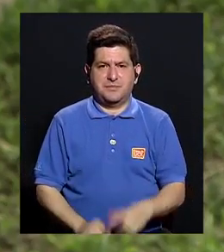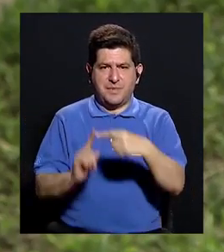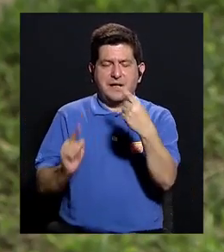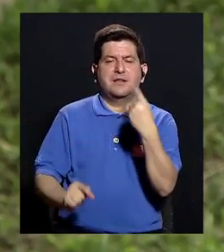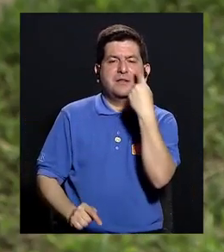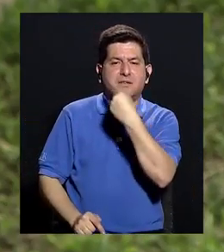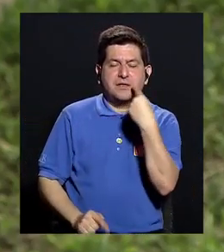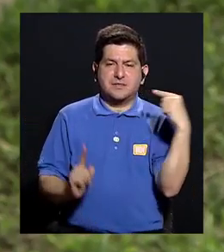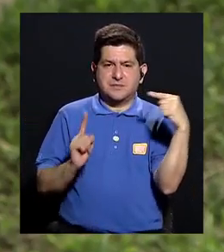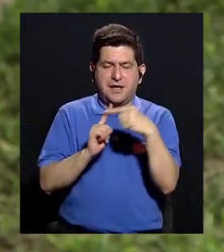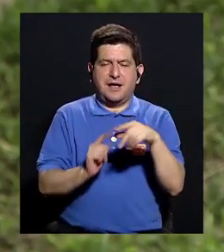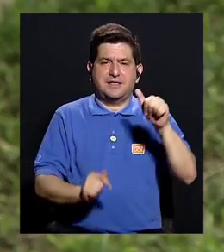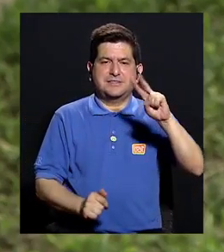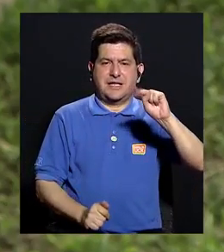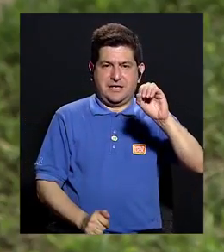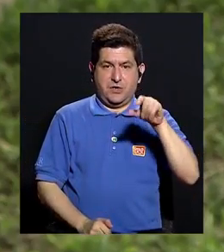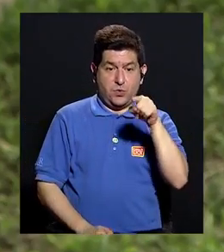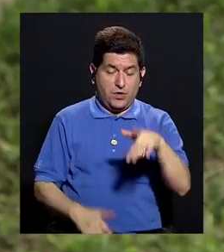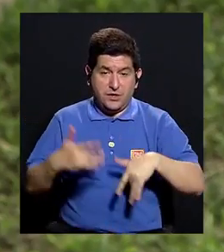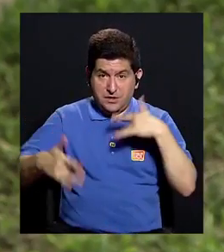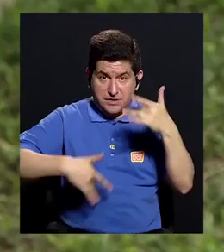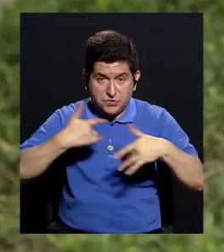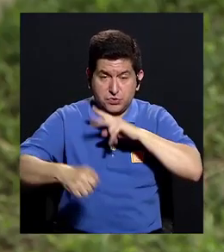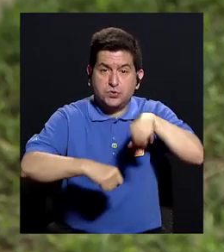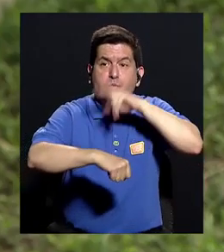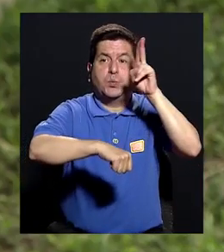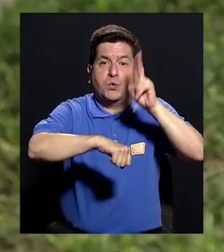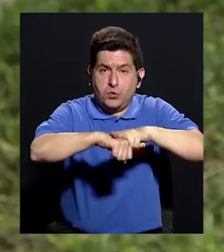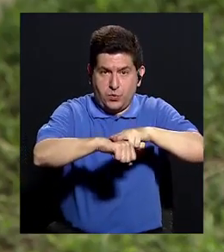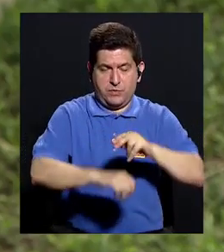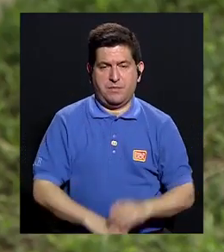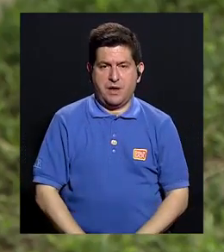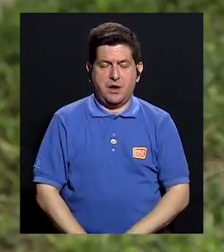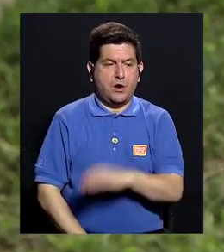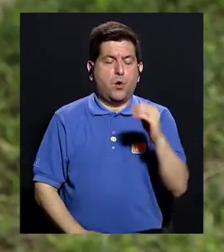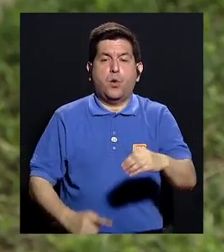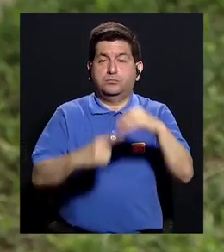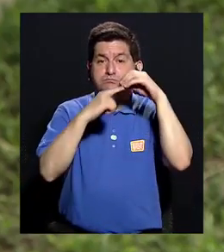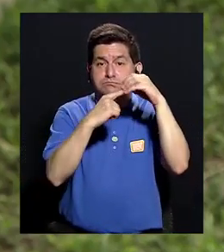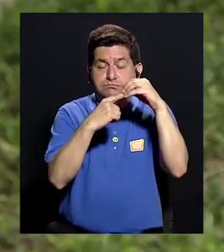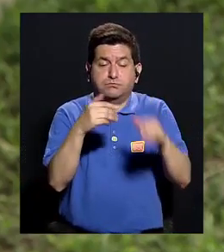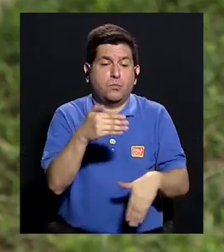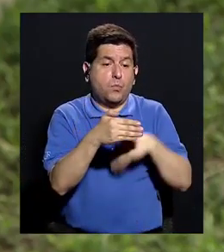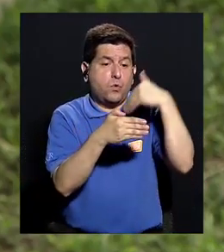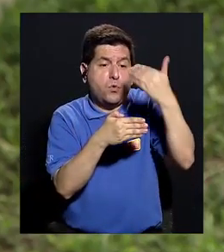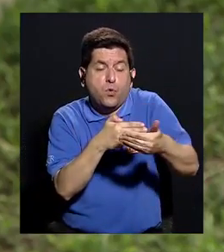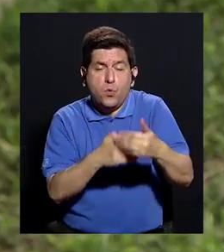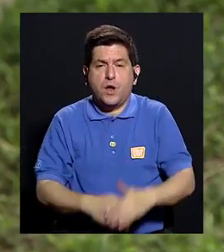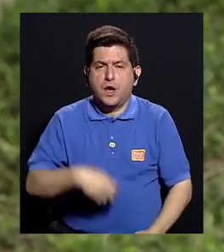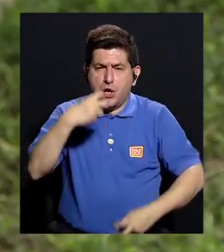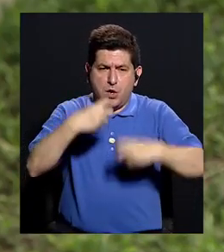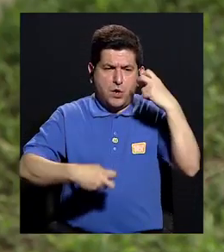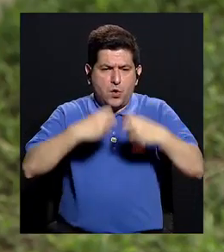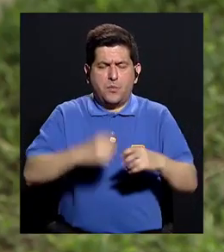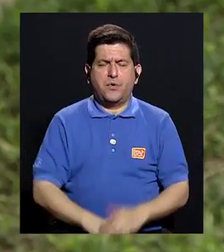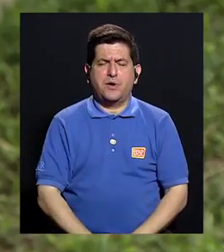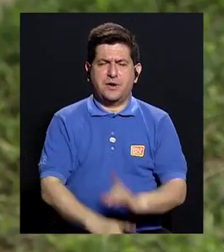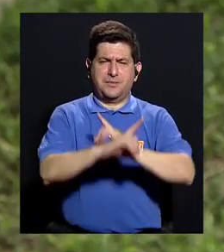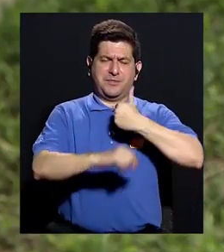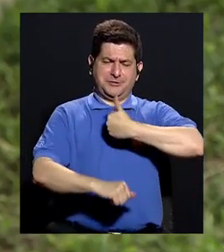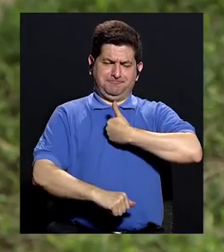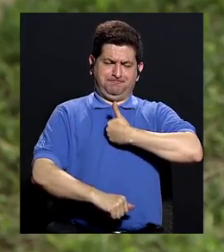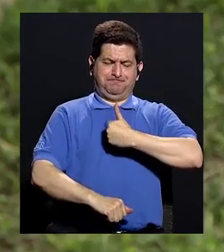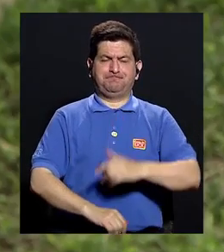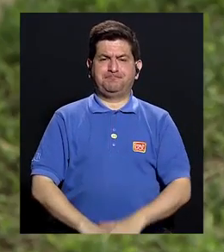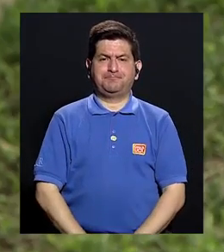desde la boca hasta el ano. Esos son los síntomas normales o por lo menos los primarios. Ya luego vienen los problemas autoinmunes